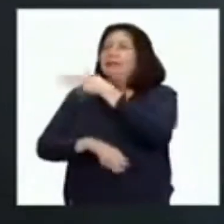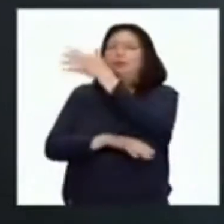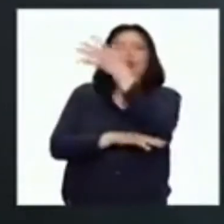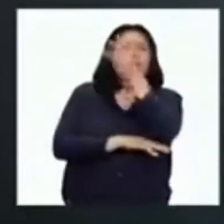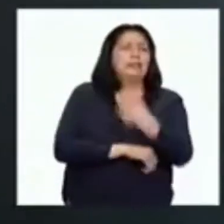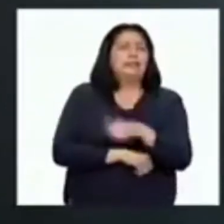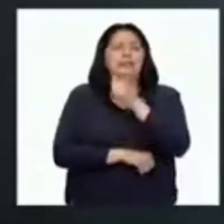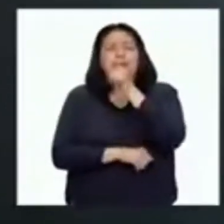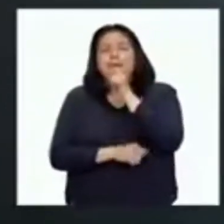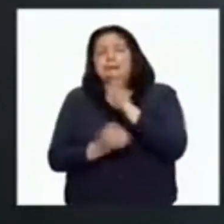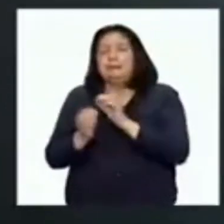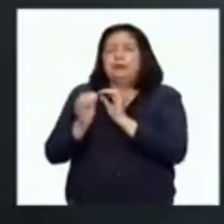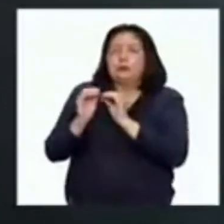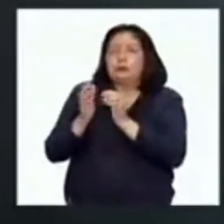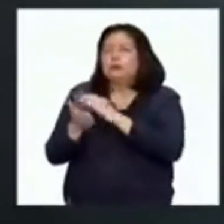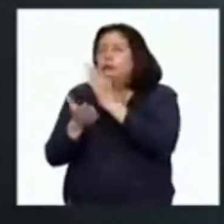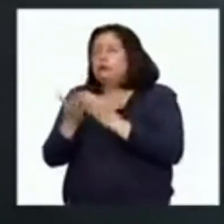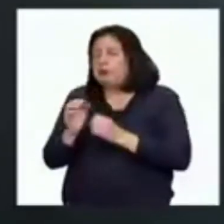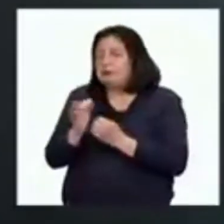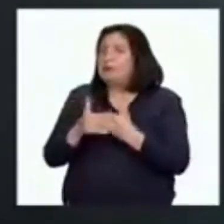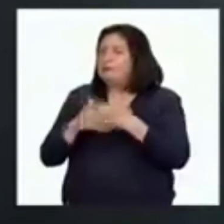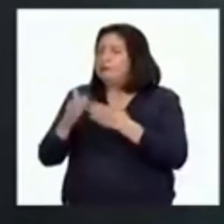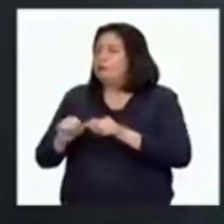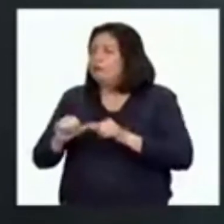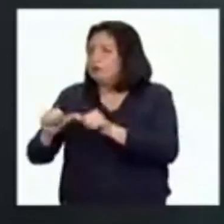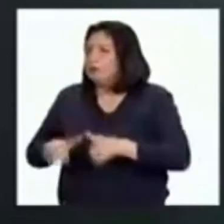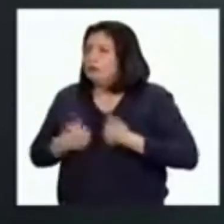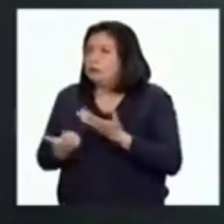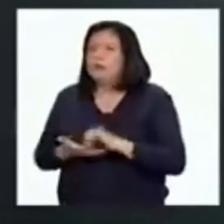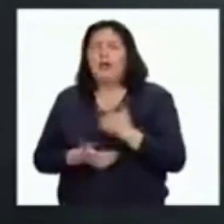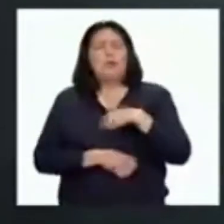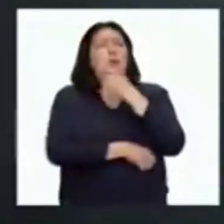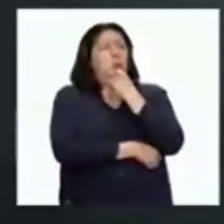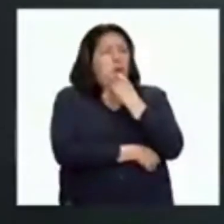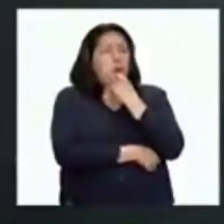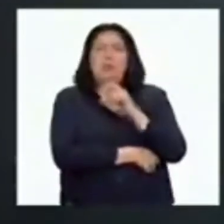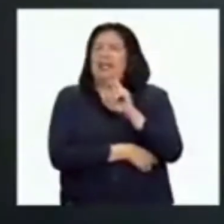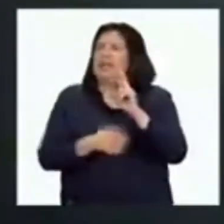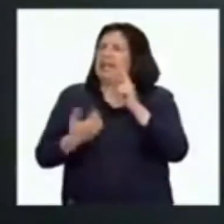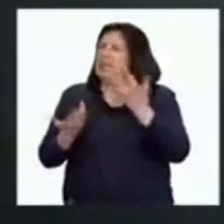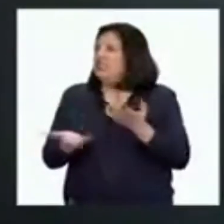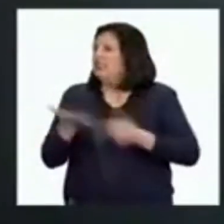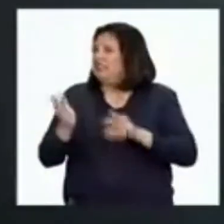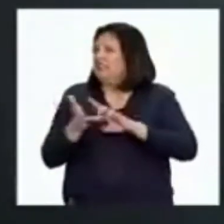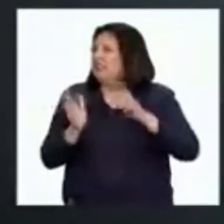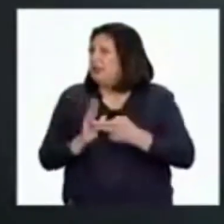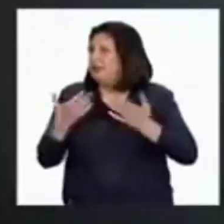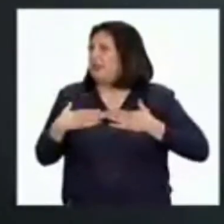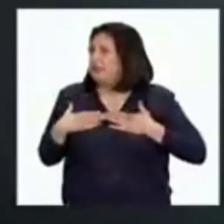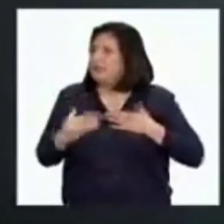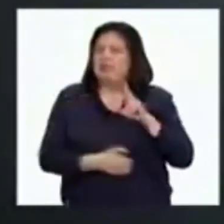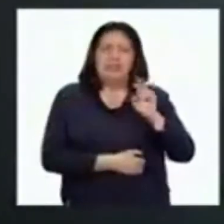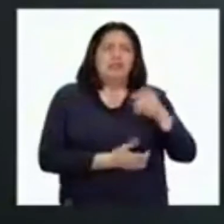de las personas y sobre todo la mía. La resiliencia para mí es la capacidad que tenemos todos los seres vivos de